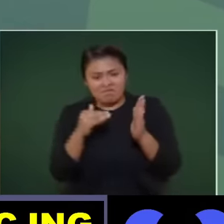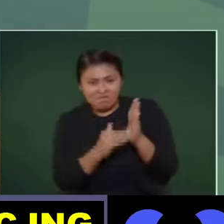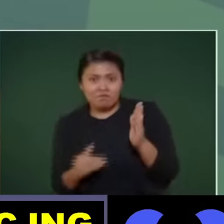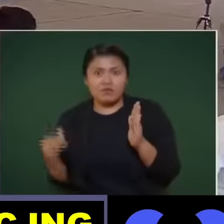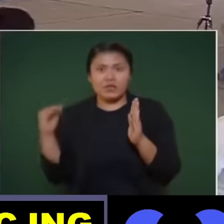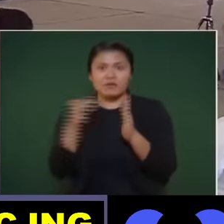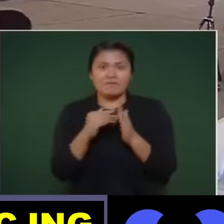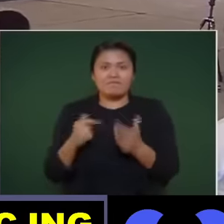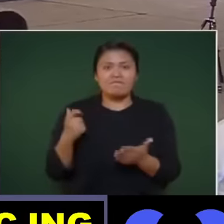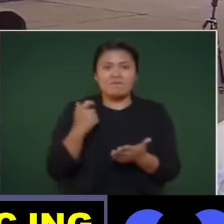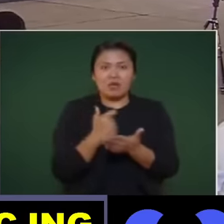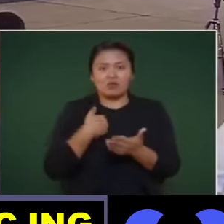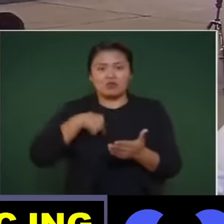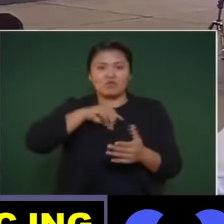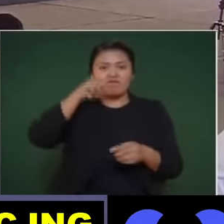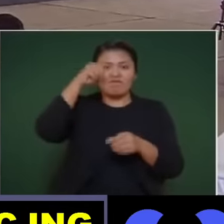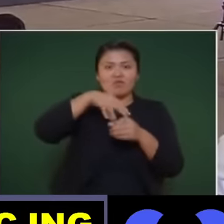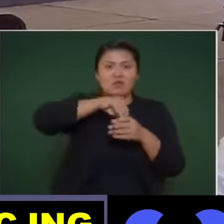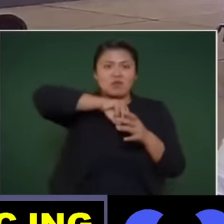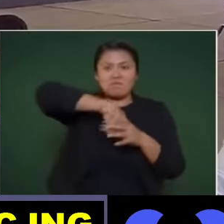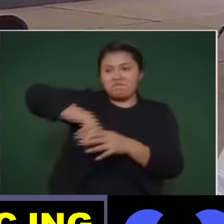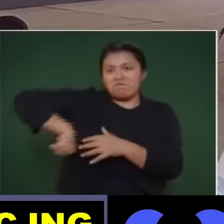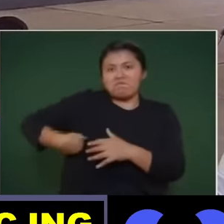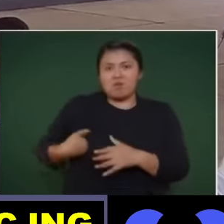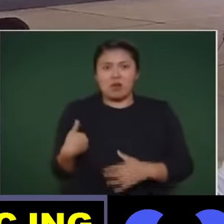de pesos de ahorro.